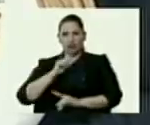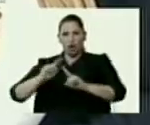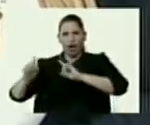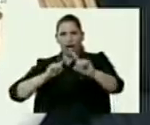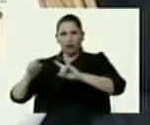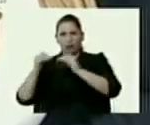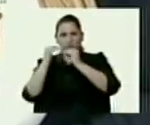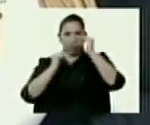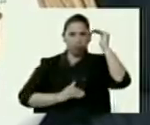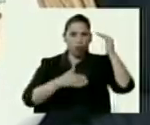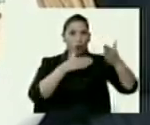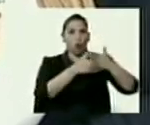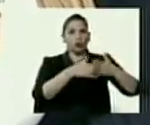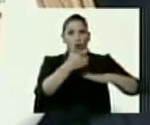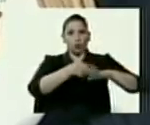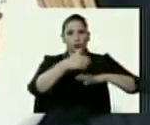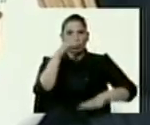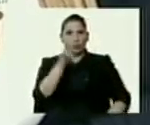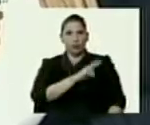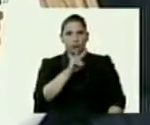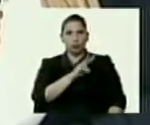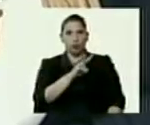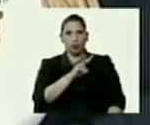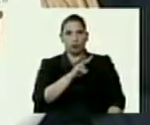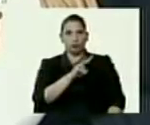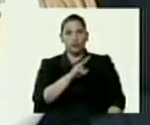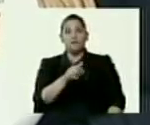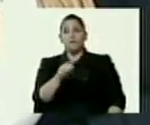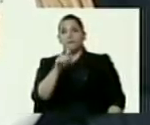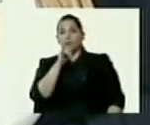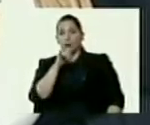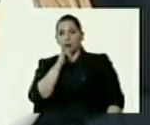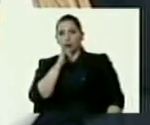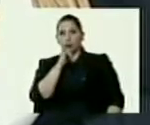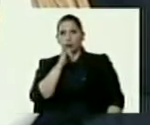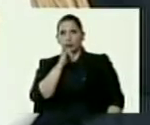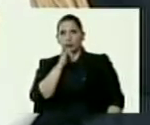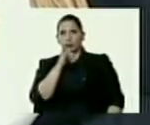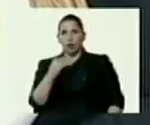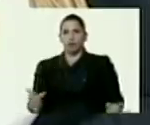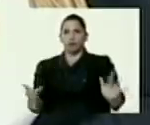desestabilización contra el gobierno de Venezuela. Con estos datos despedimos este contacto informativo. Adelante.